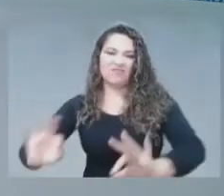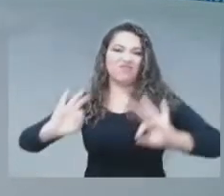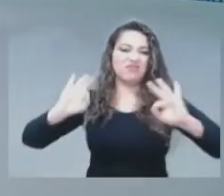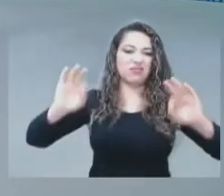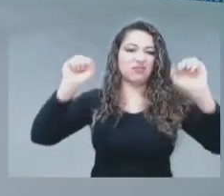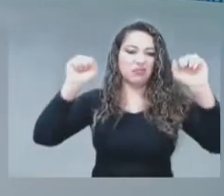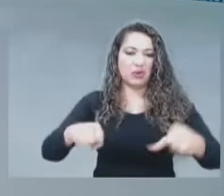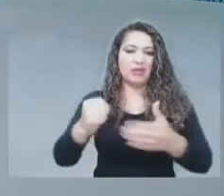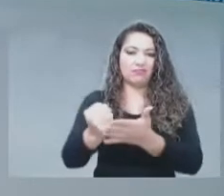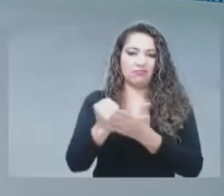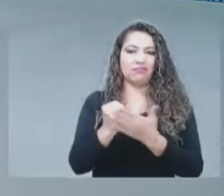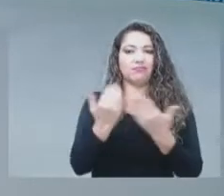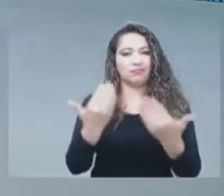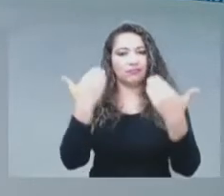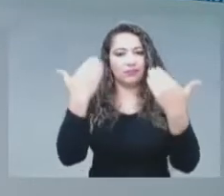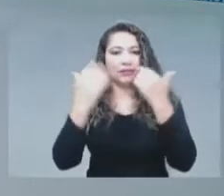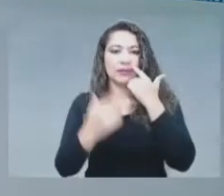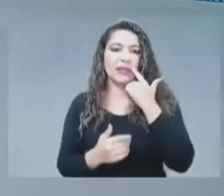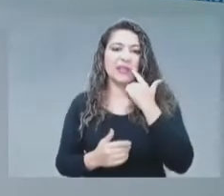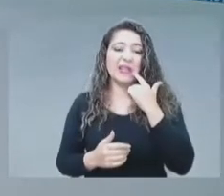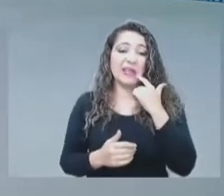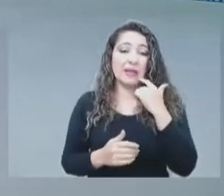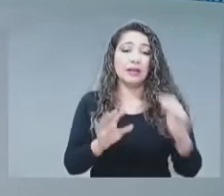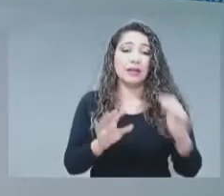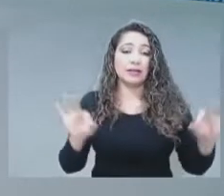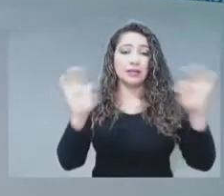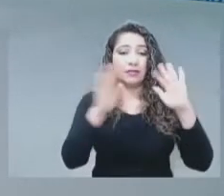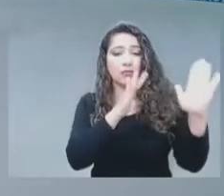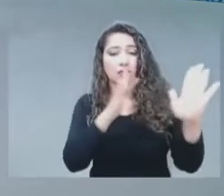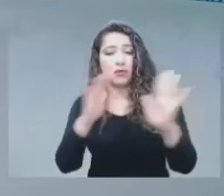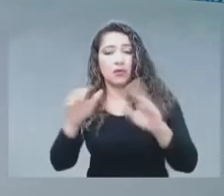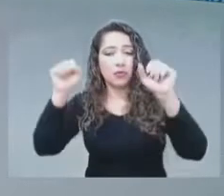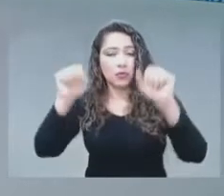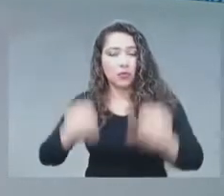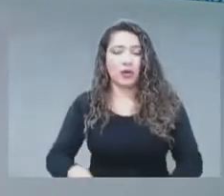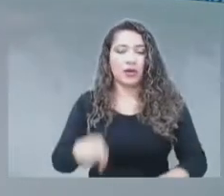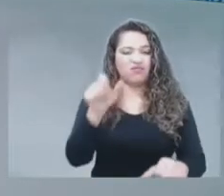parametrizar o de configurar o de personalizar esas soluciones.